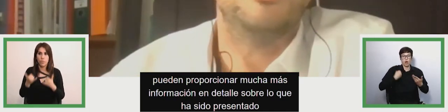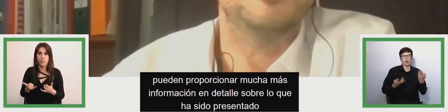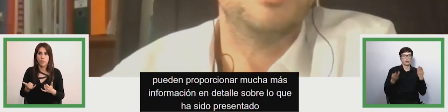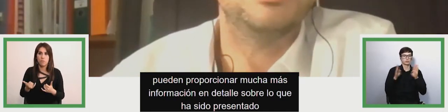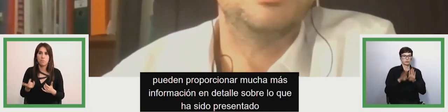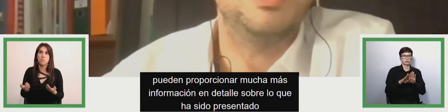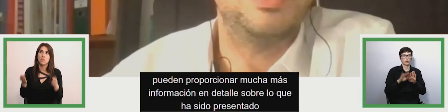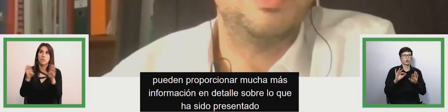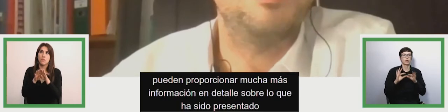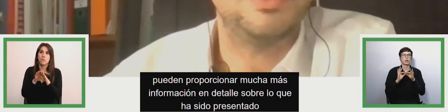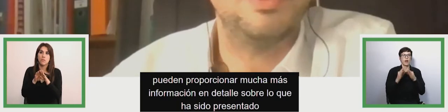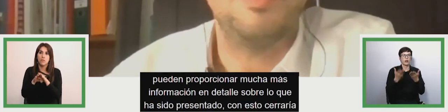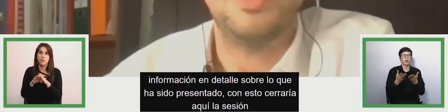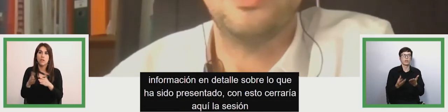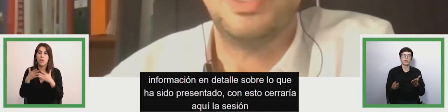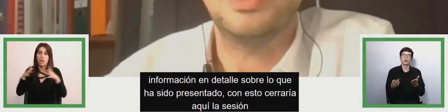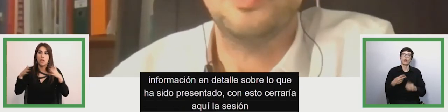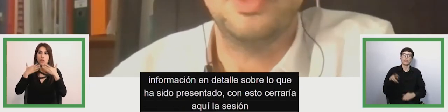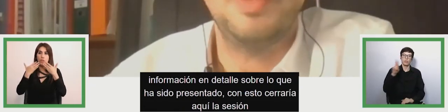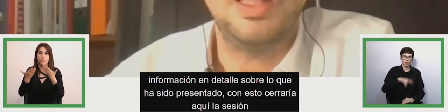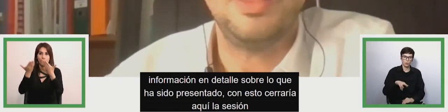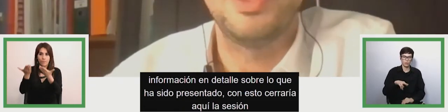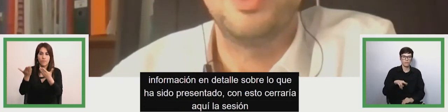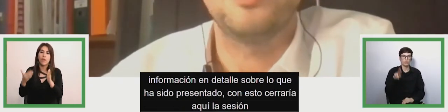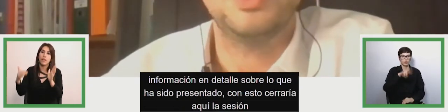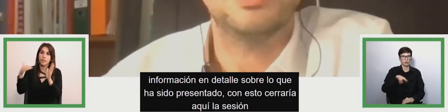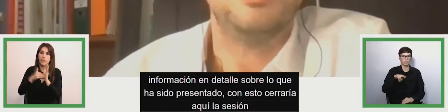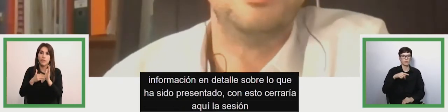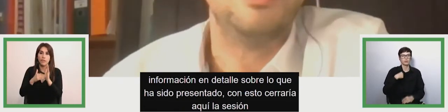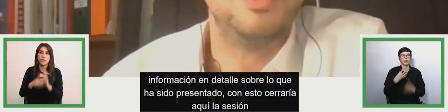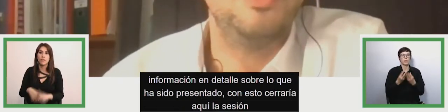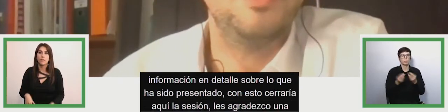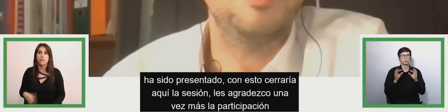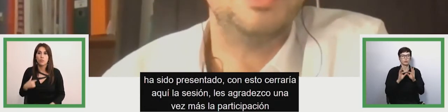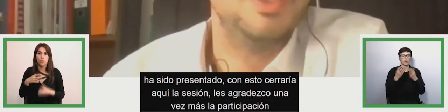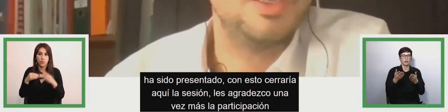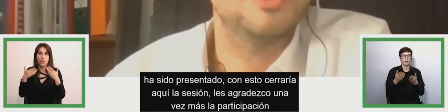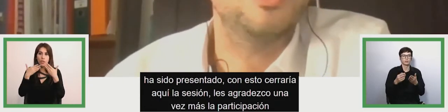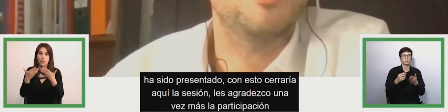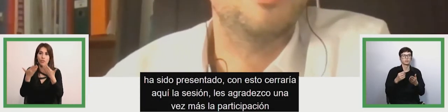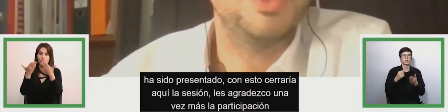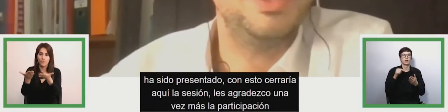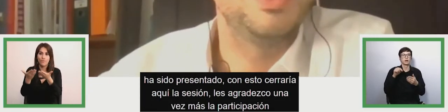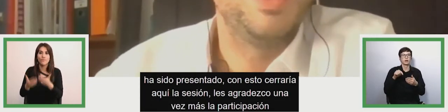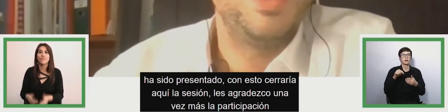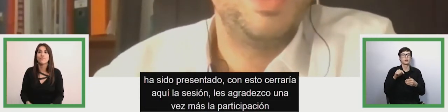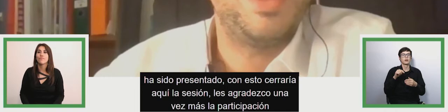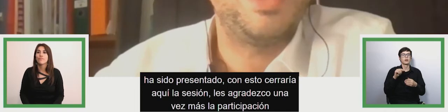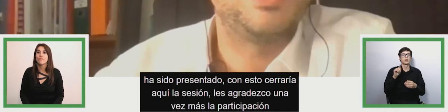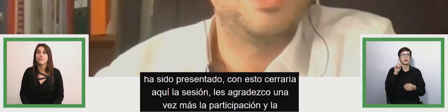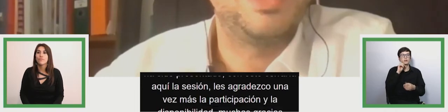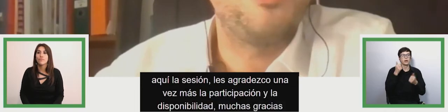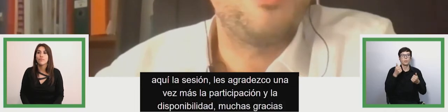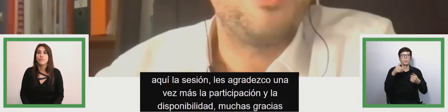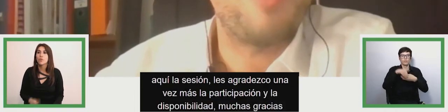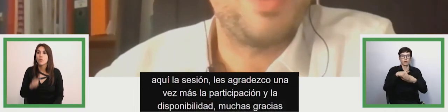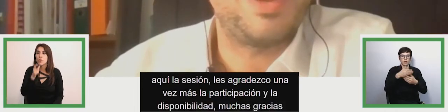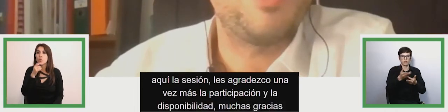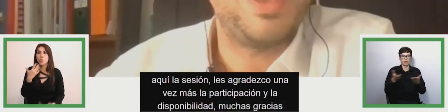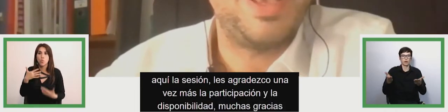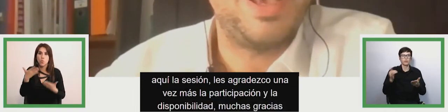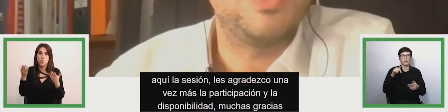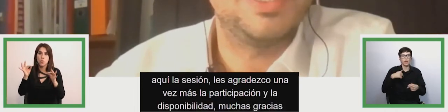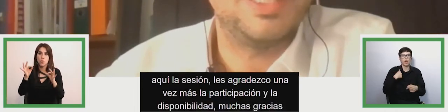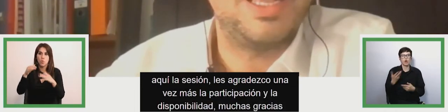agradezco una vez más la participación y la disponibilidad muchas gracias muchas gracias a todos y devuelvo la